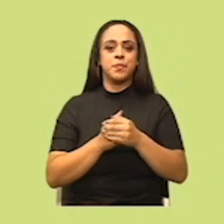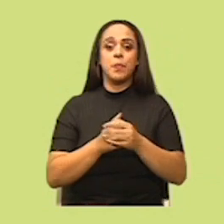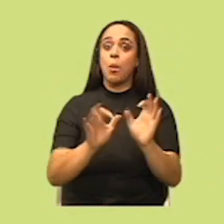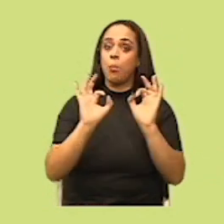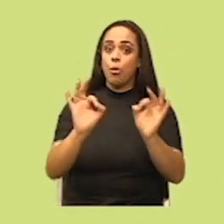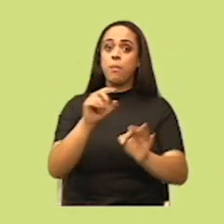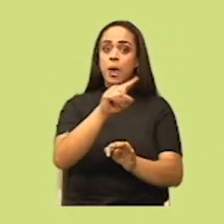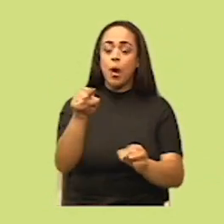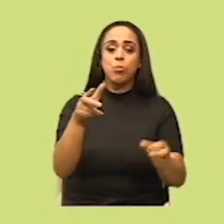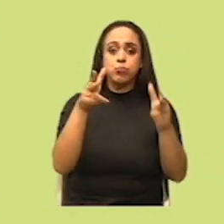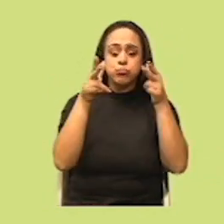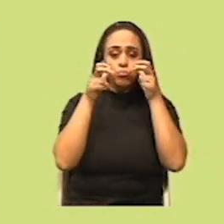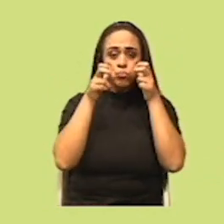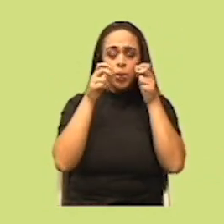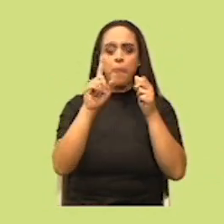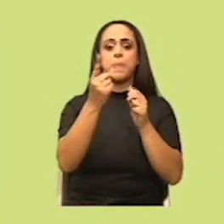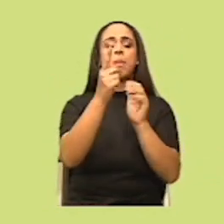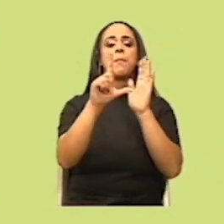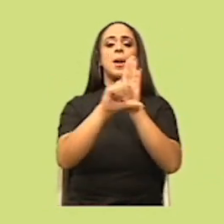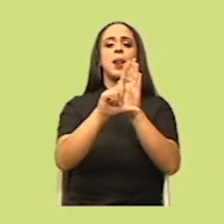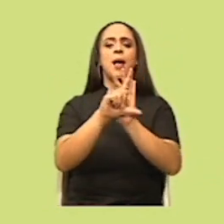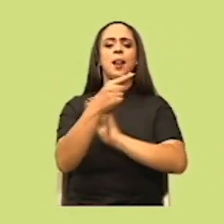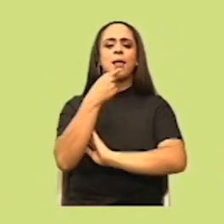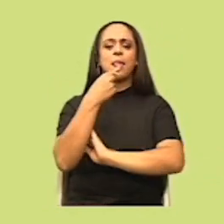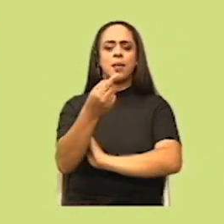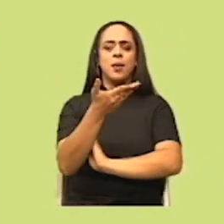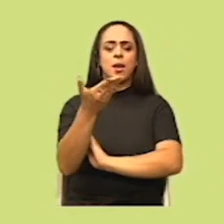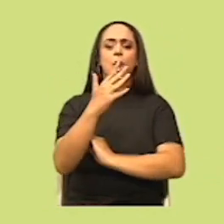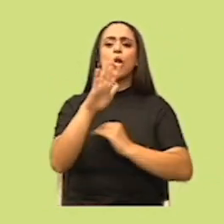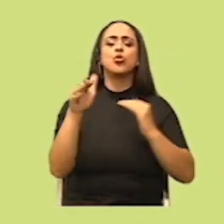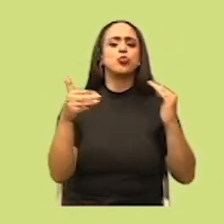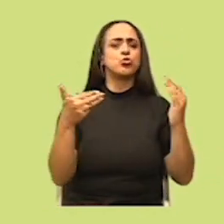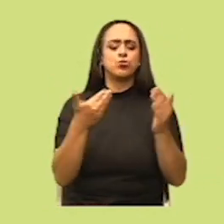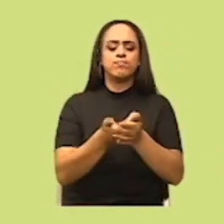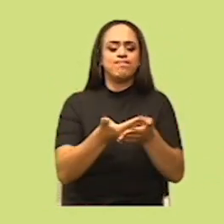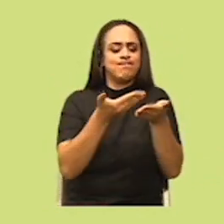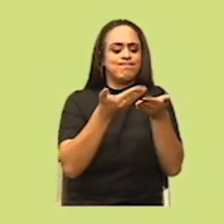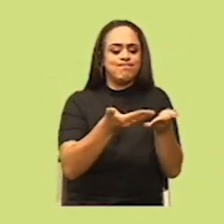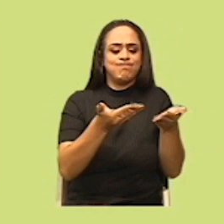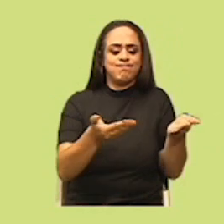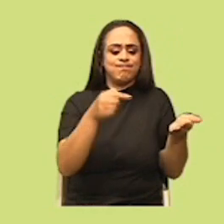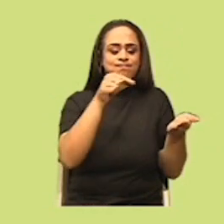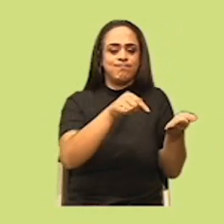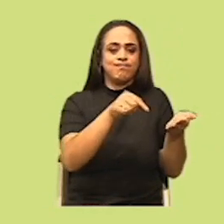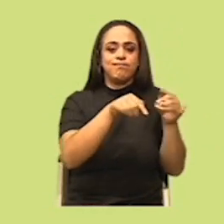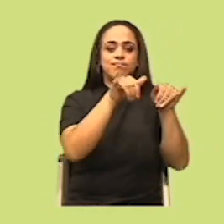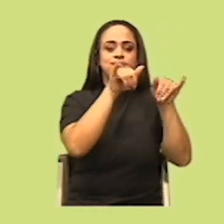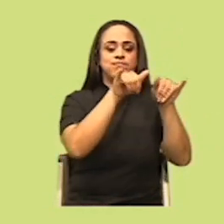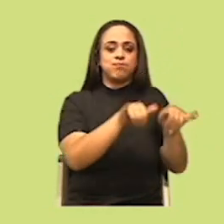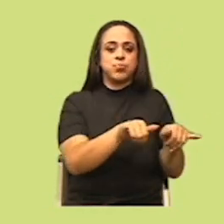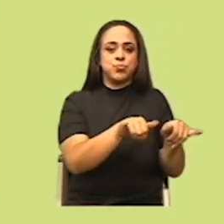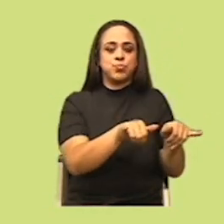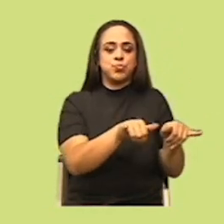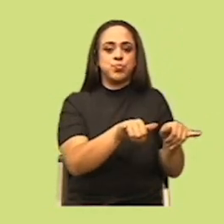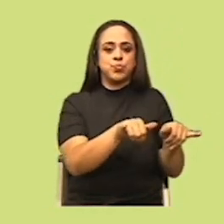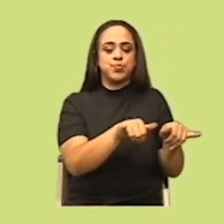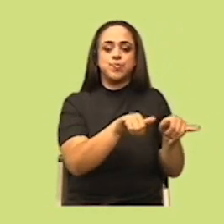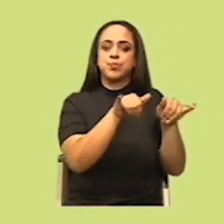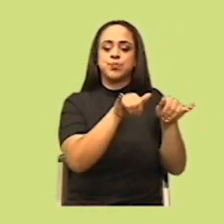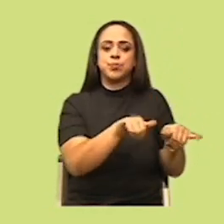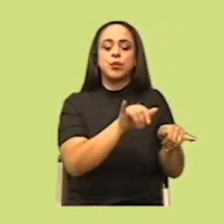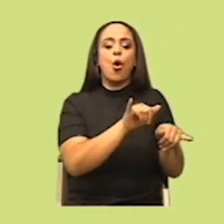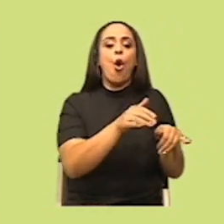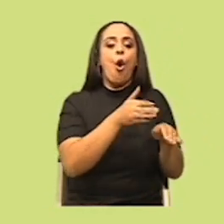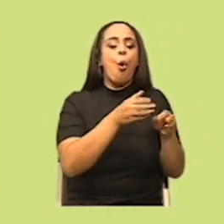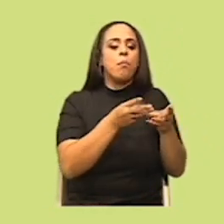escucharon, la primera ley de Newton nos dice que todo cuerpo tiende a estar en un estado de reposo o a mantenerse a velocidad